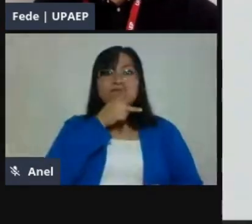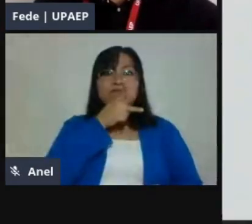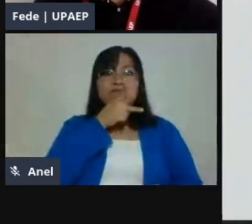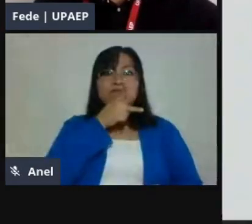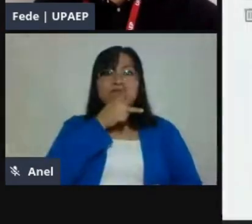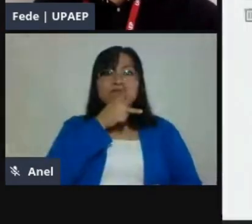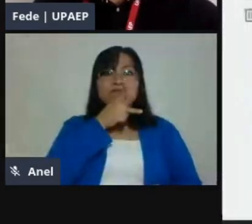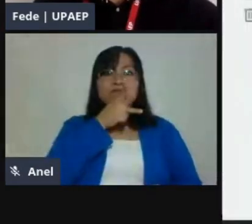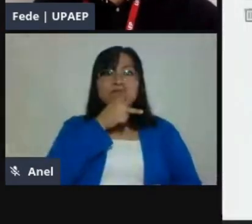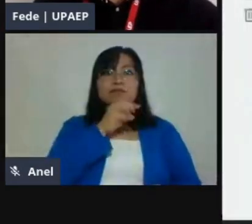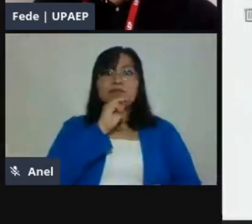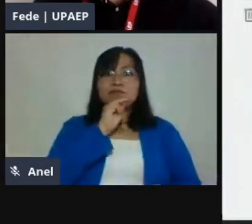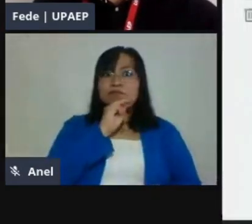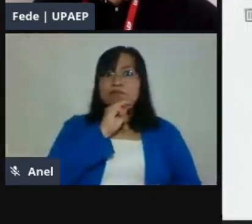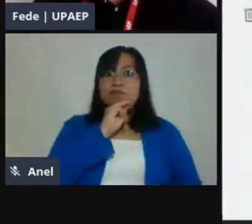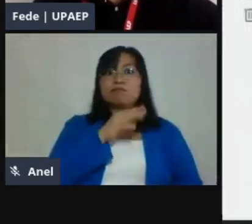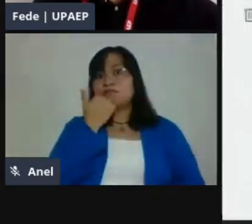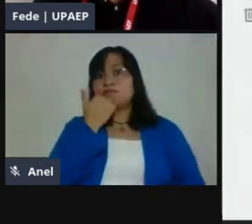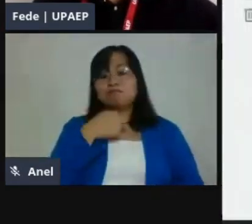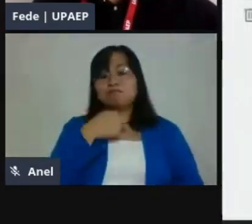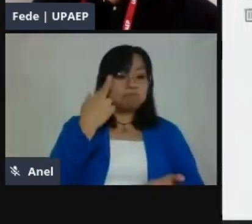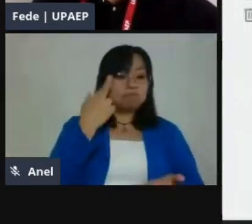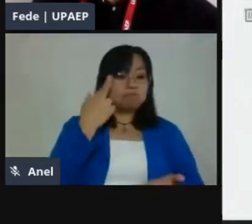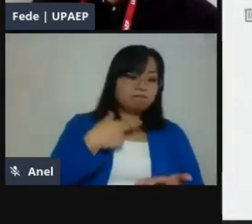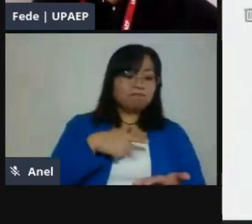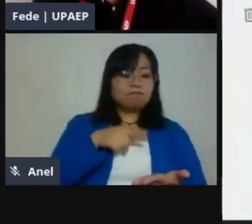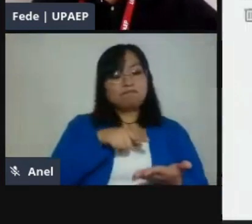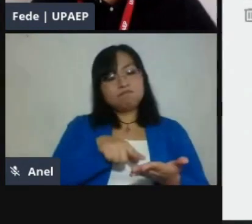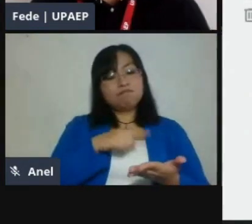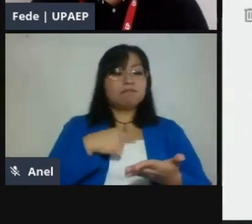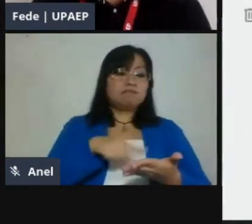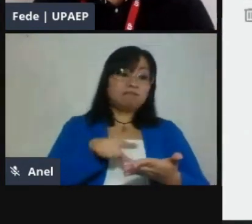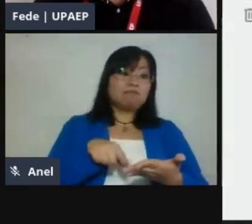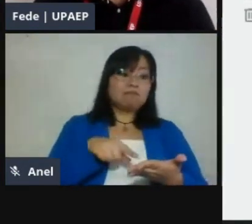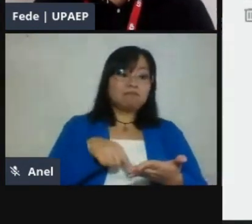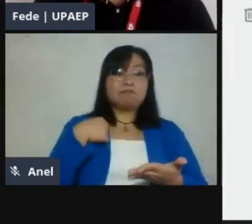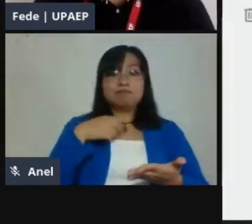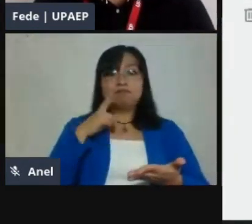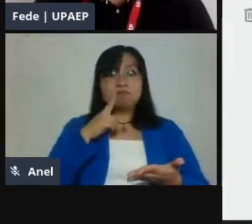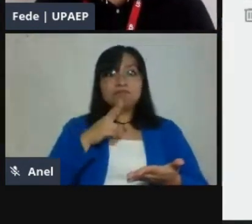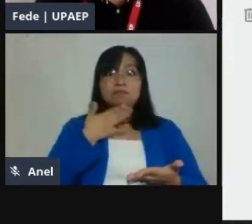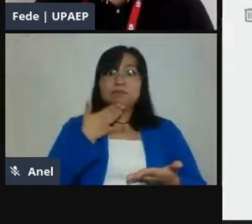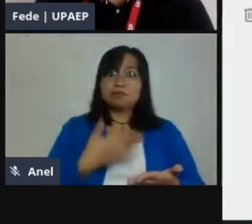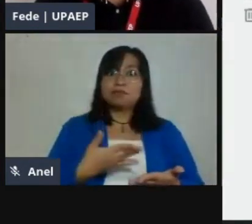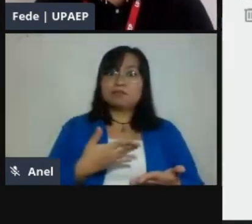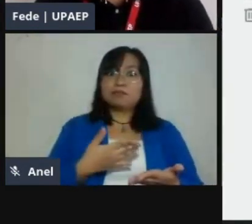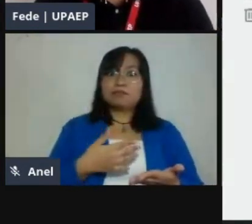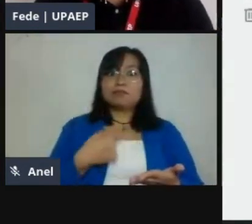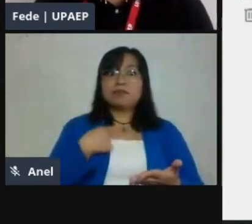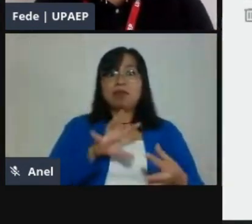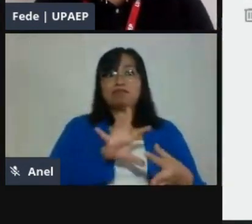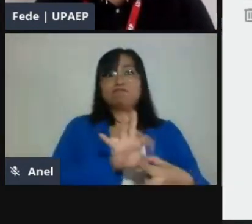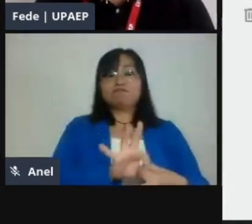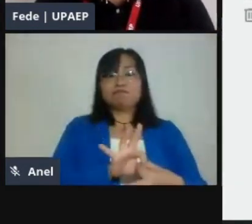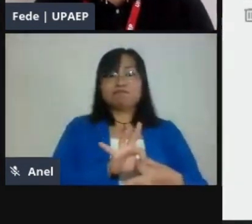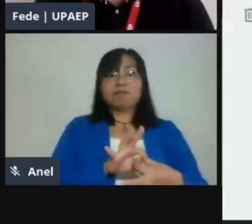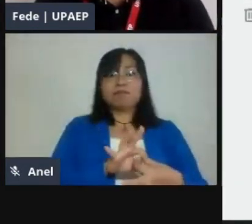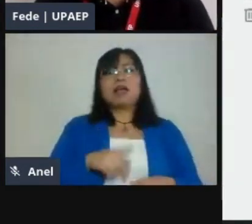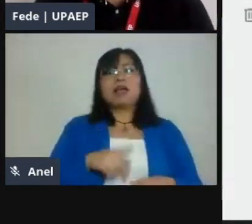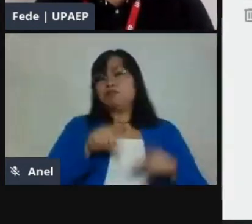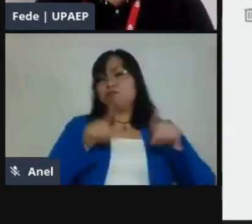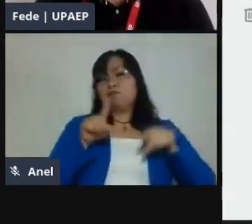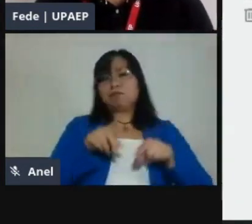Lo copias y lo mandas como tú tengas establecido ese vínculo. Por WhatsApp, por correo electrónico,